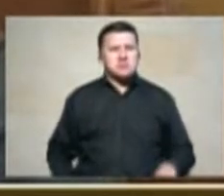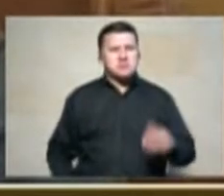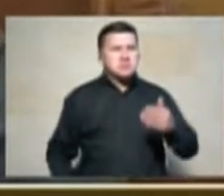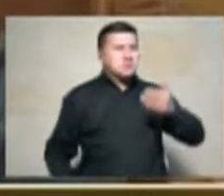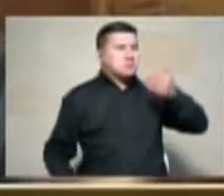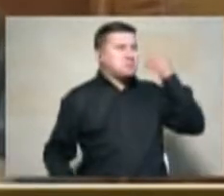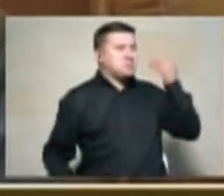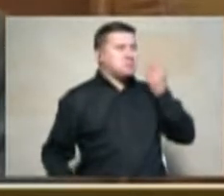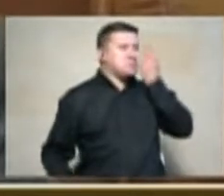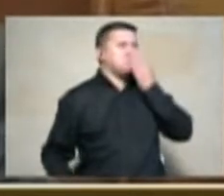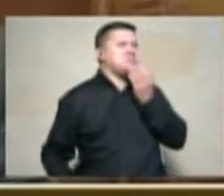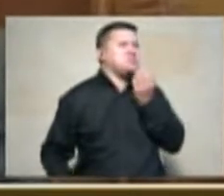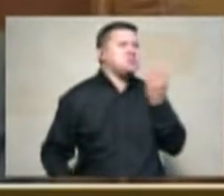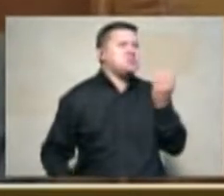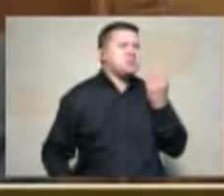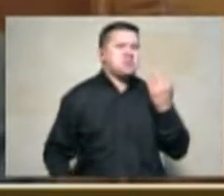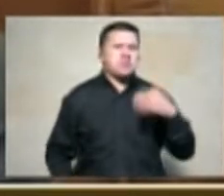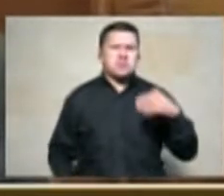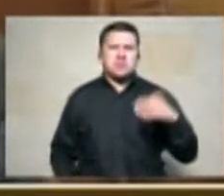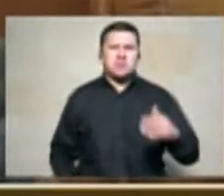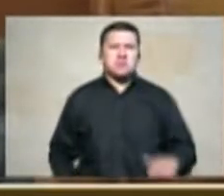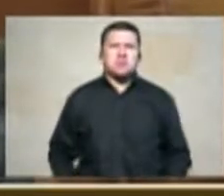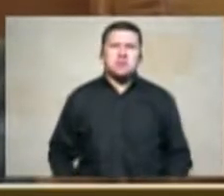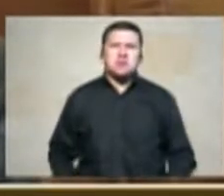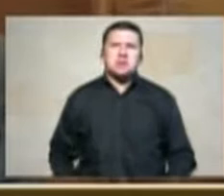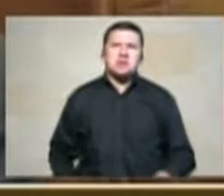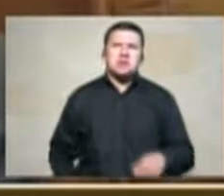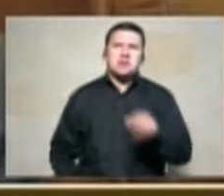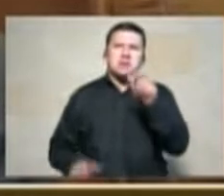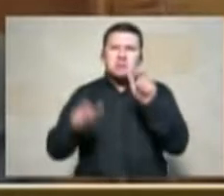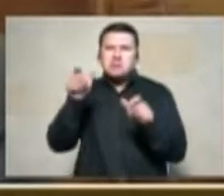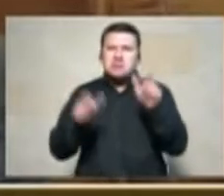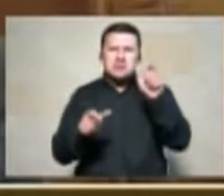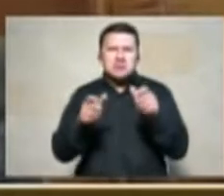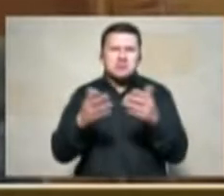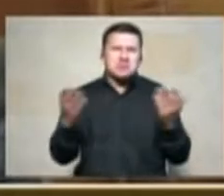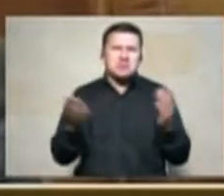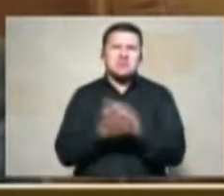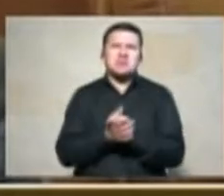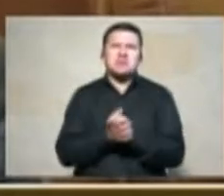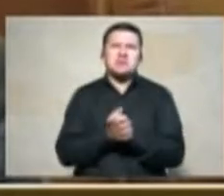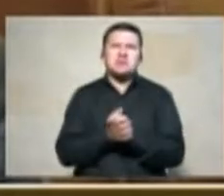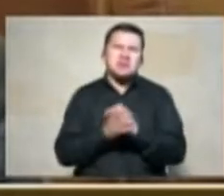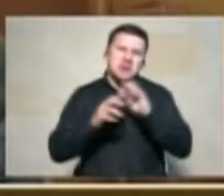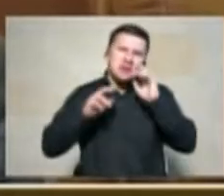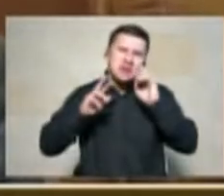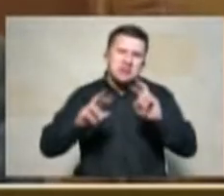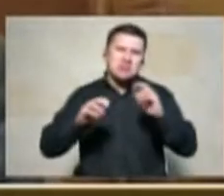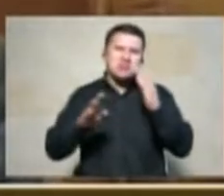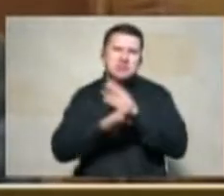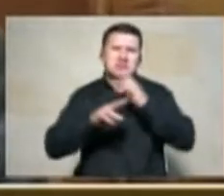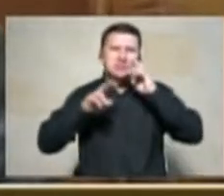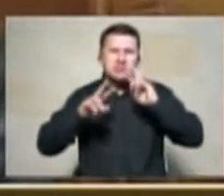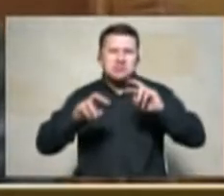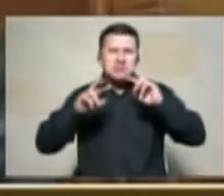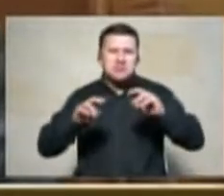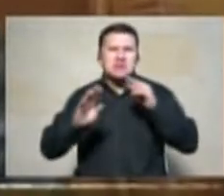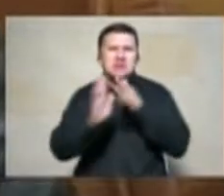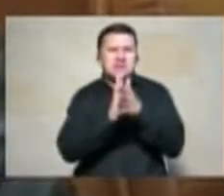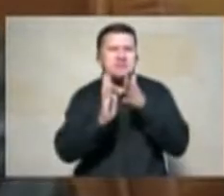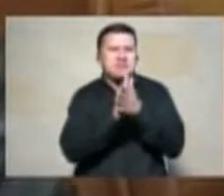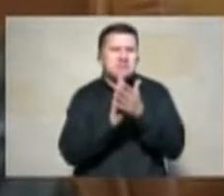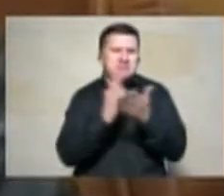y tiene miles de investigaciones de informes